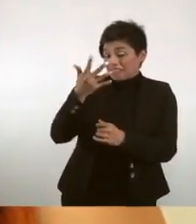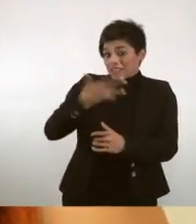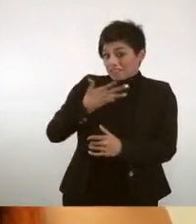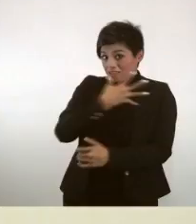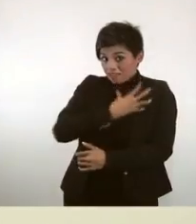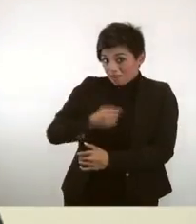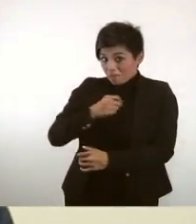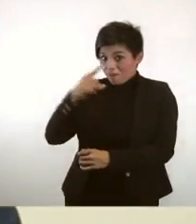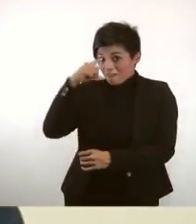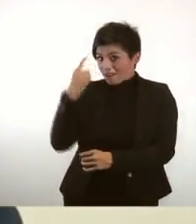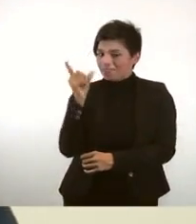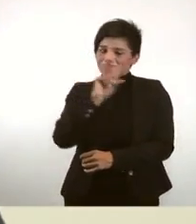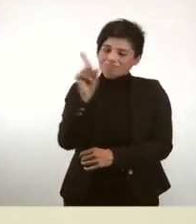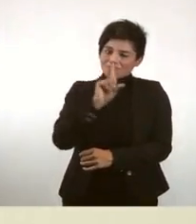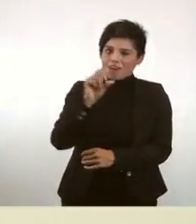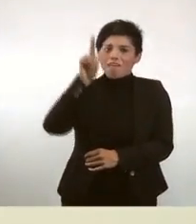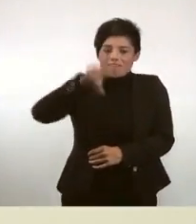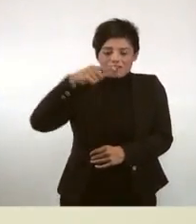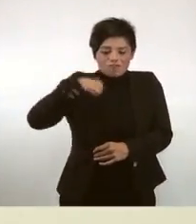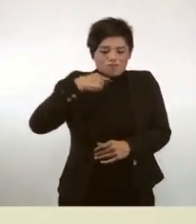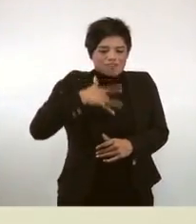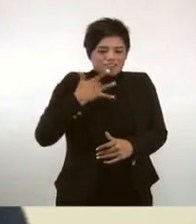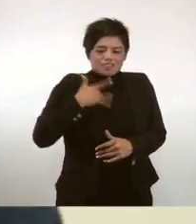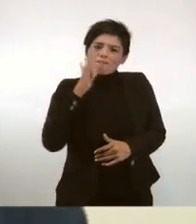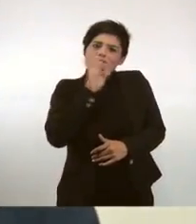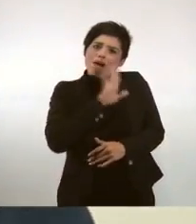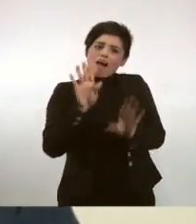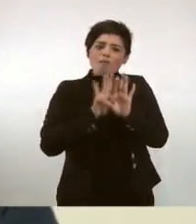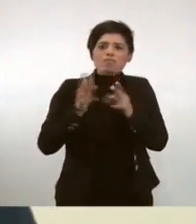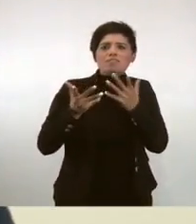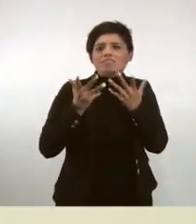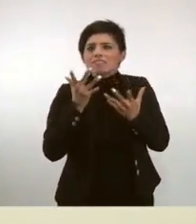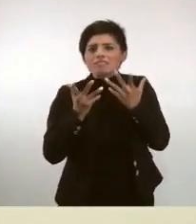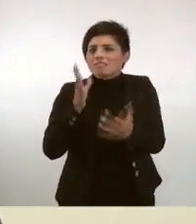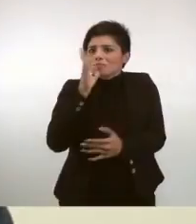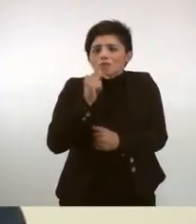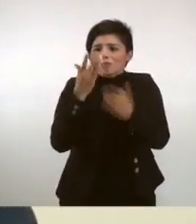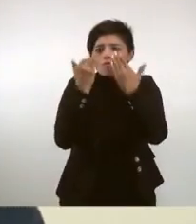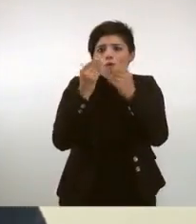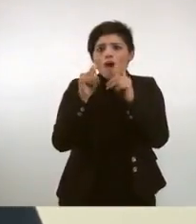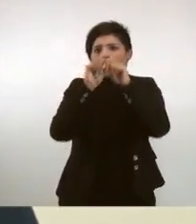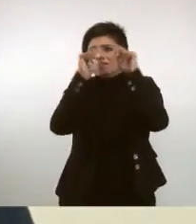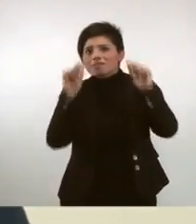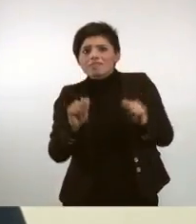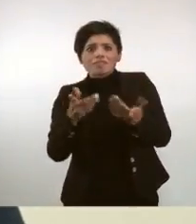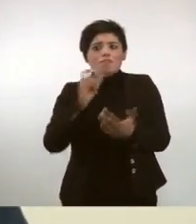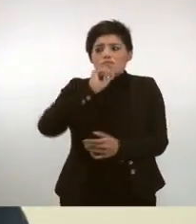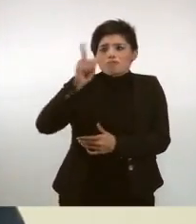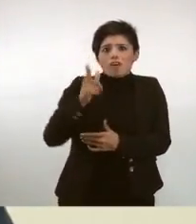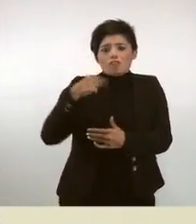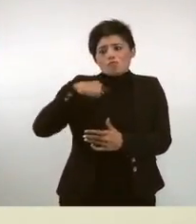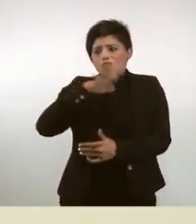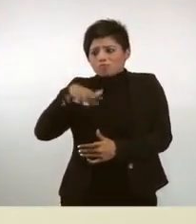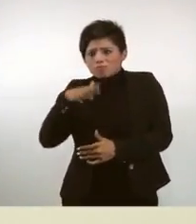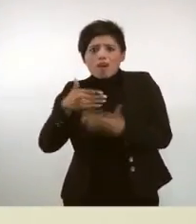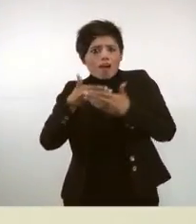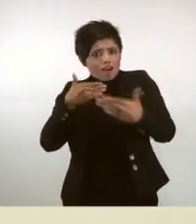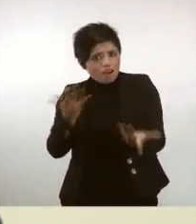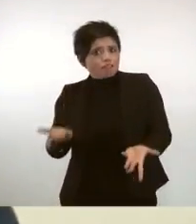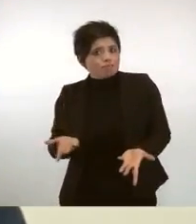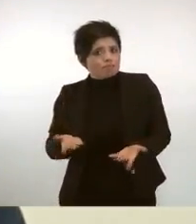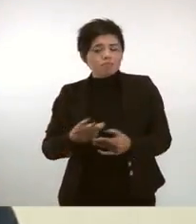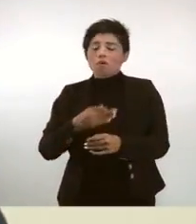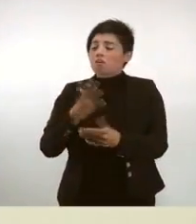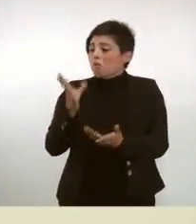es nada fácil. Personalmente había una frustración. El hecho de no tener un título profesional que estuve buscando anteriormente.